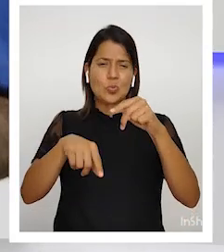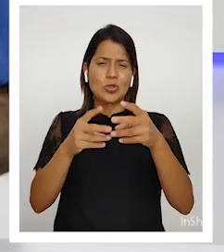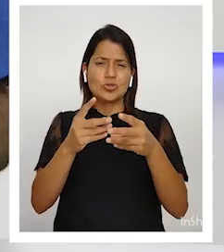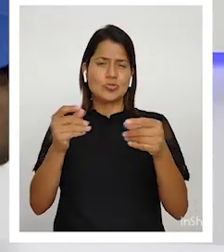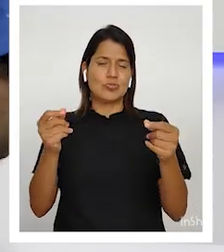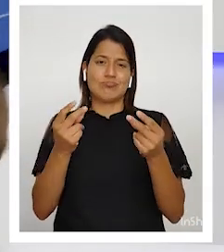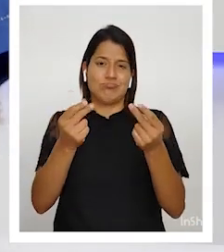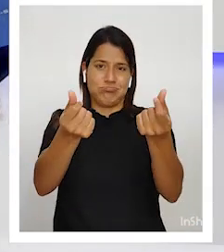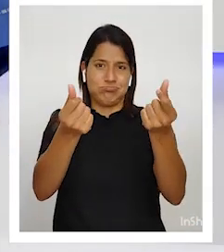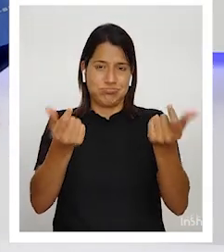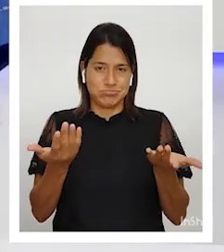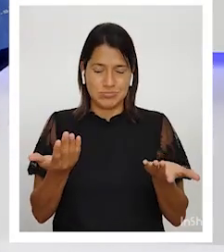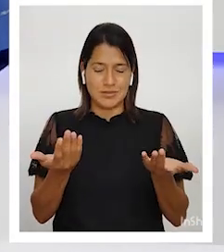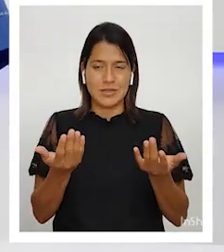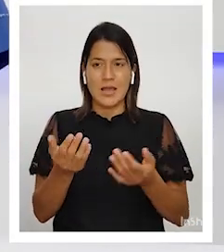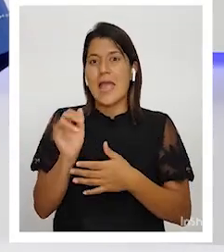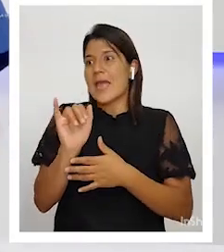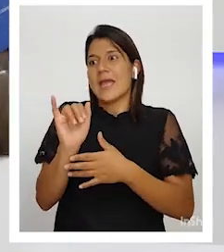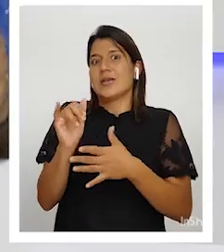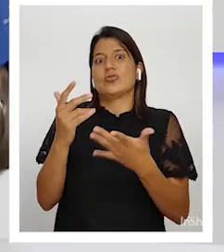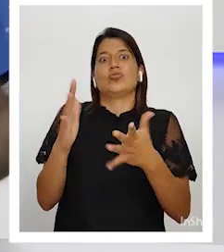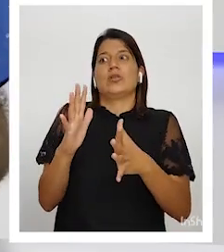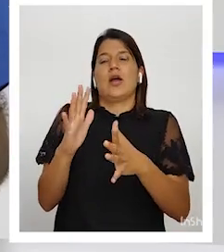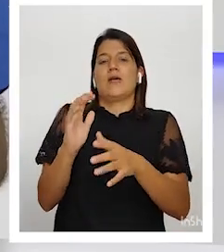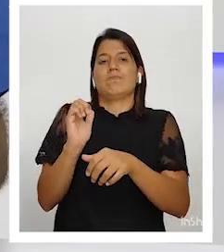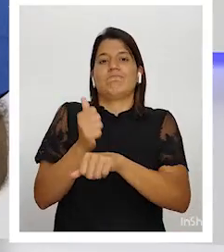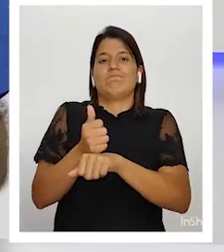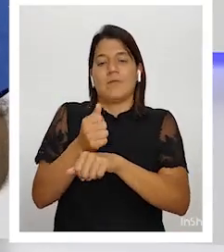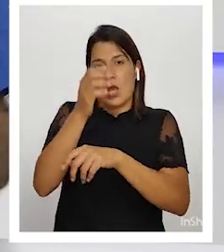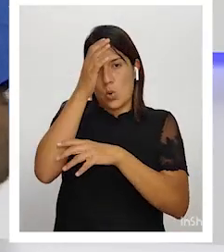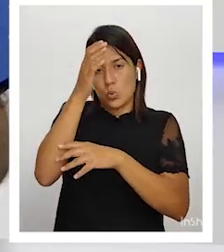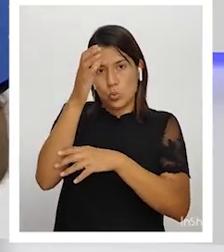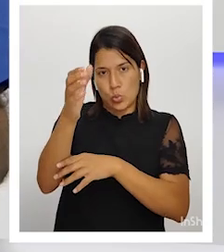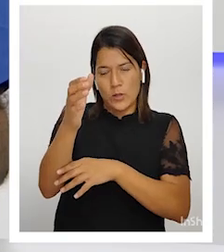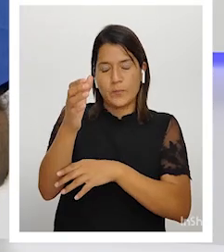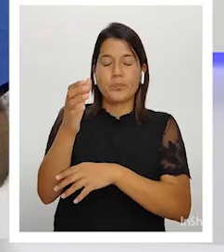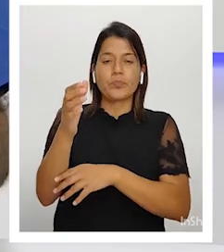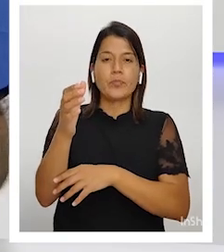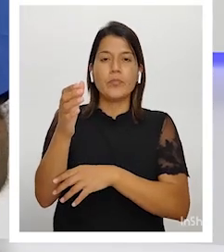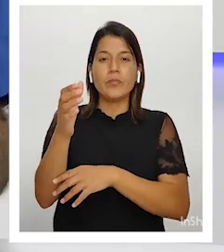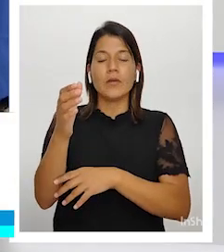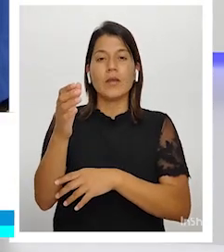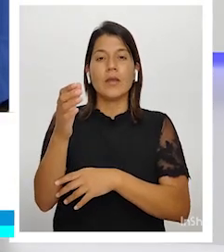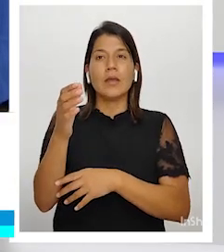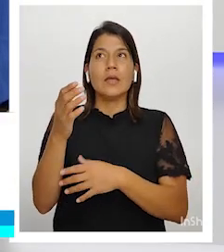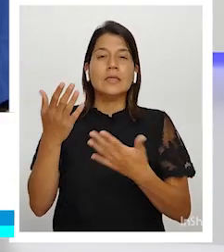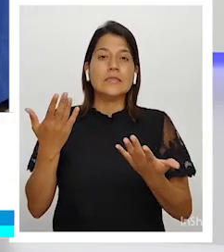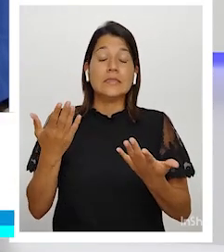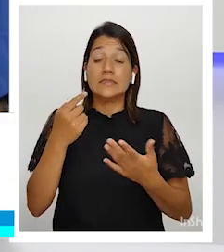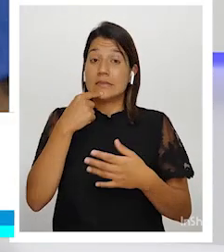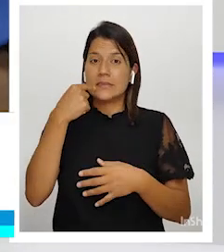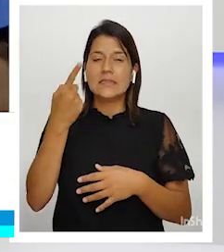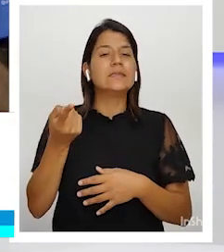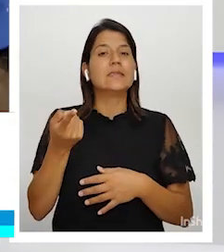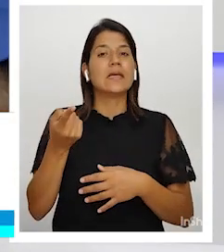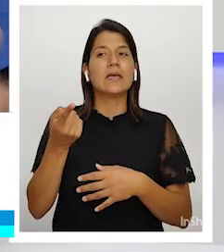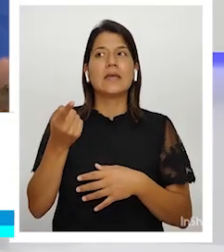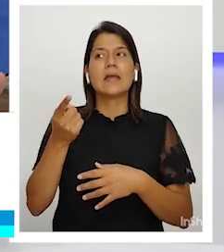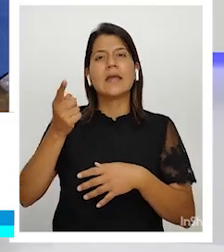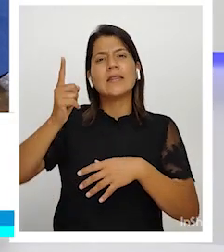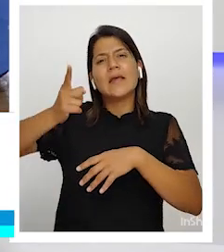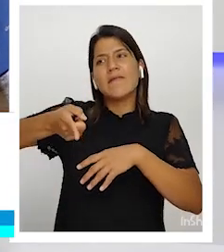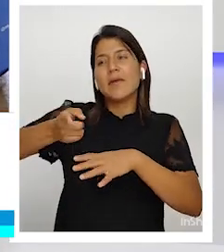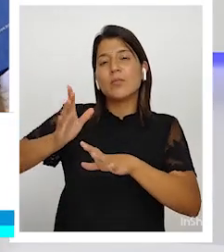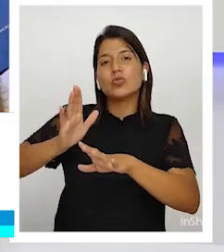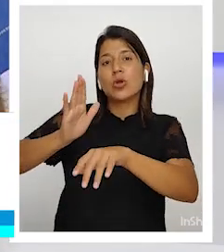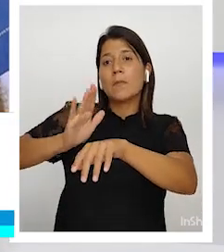está encadenado con la cultura local y prácticamente dice que hay que dejar al mercado que